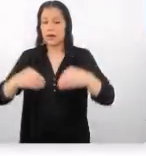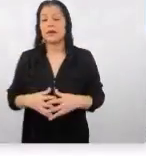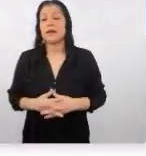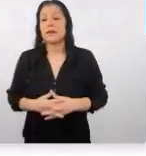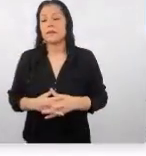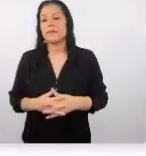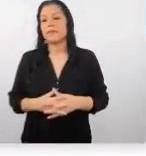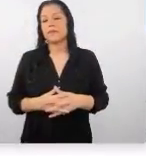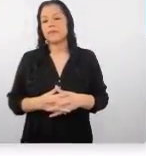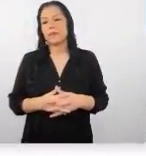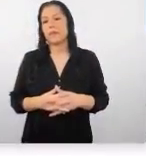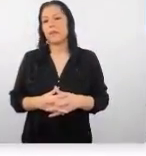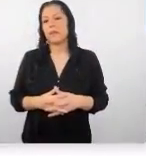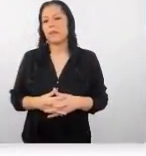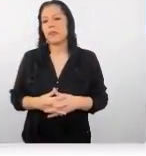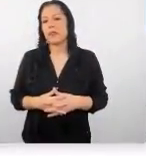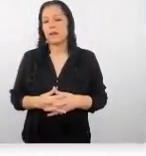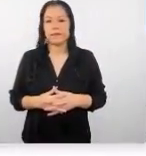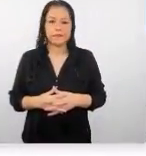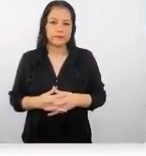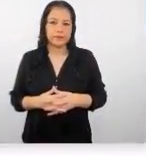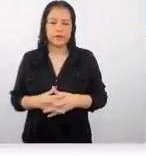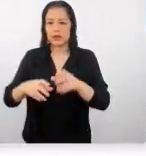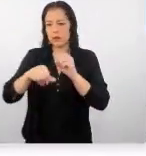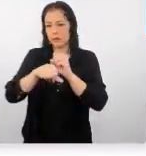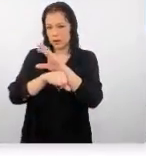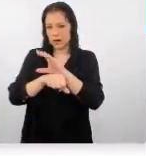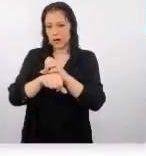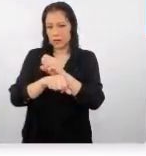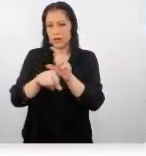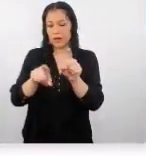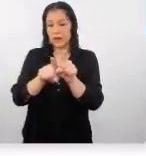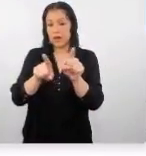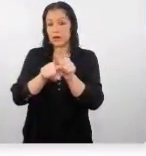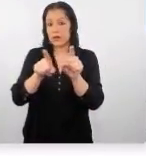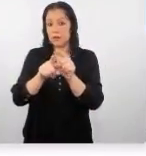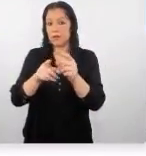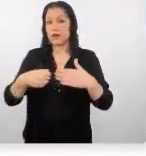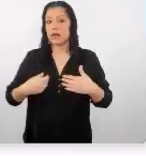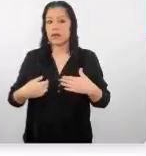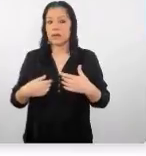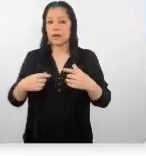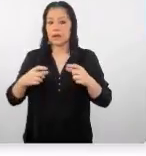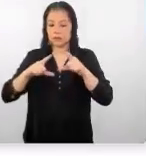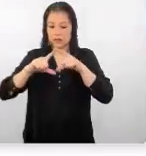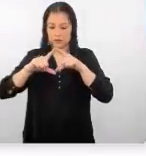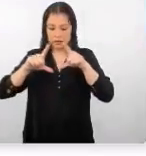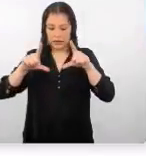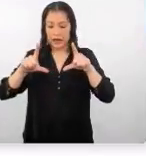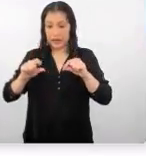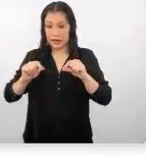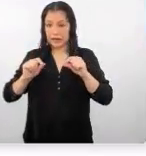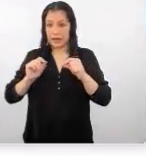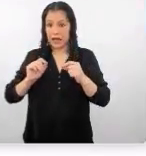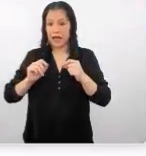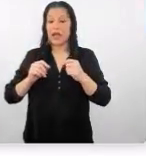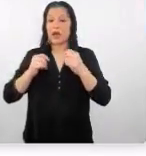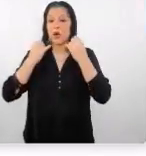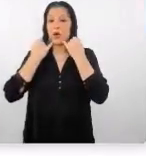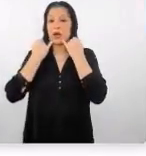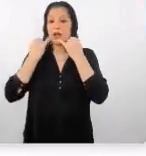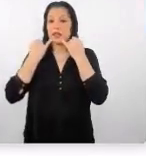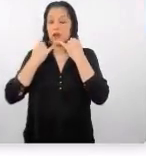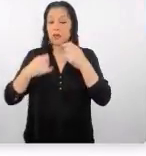y como y como recomendación es también que lleven una tarjeta en versión chino para sus reuniones